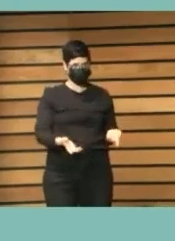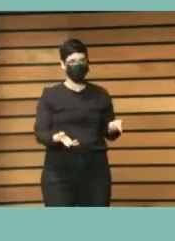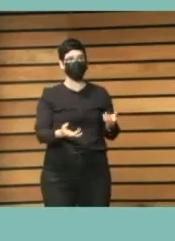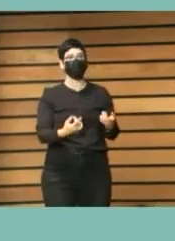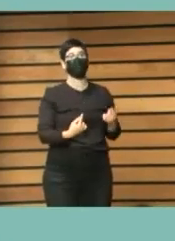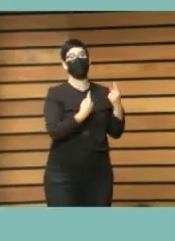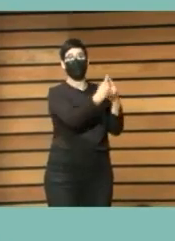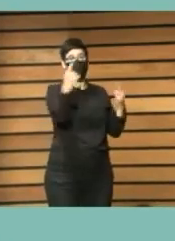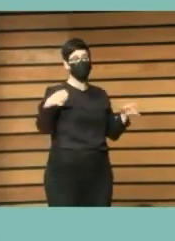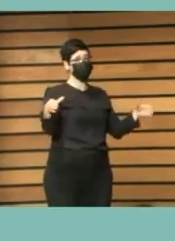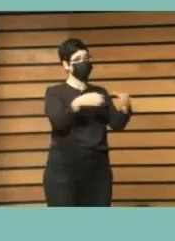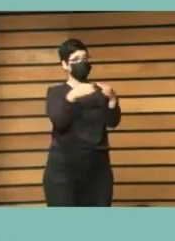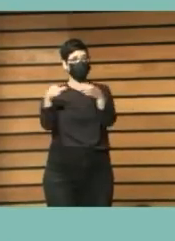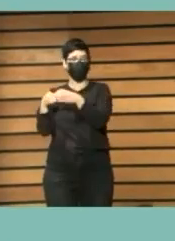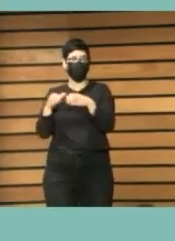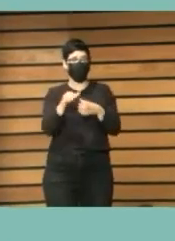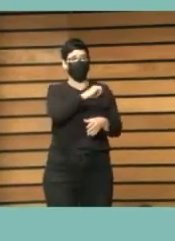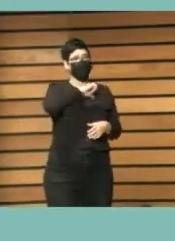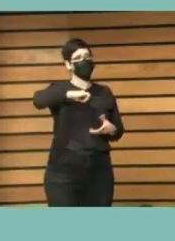está adaptando